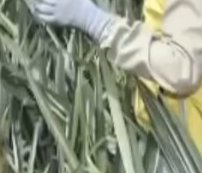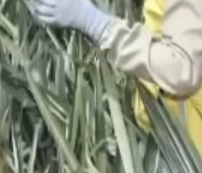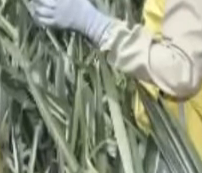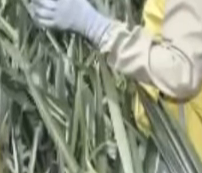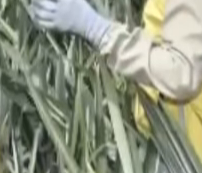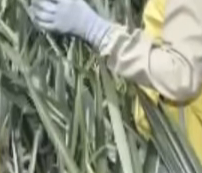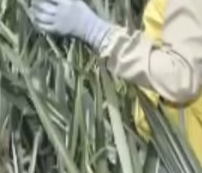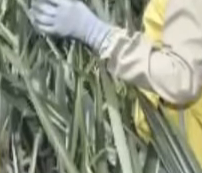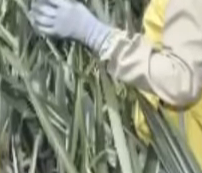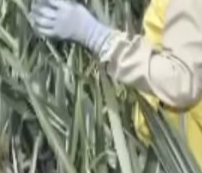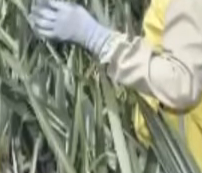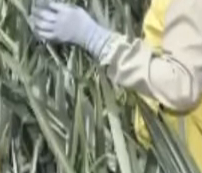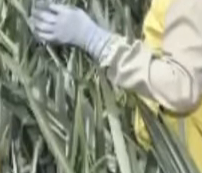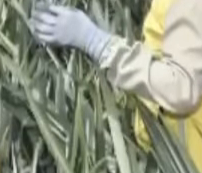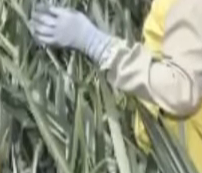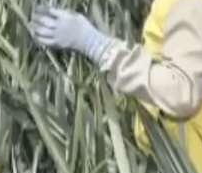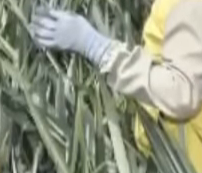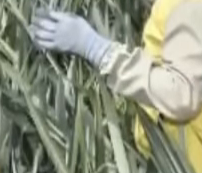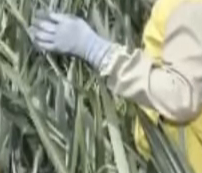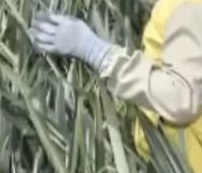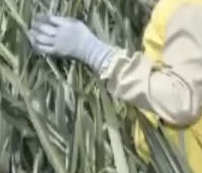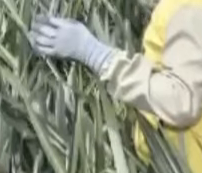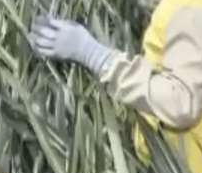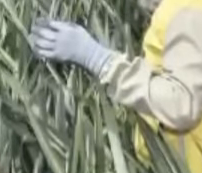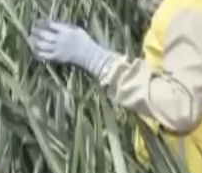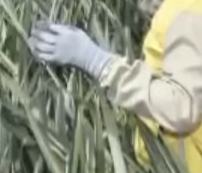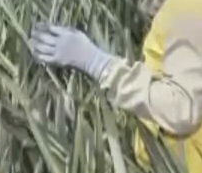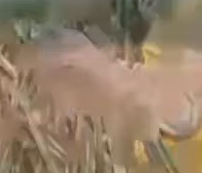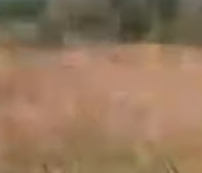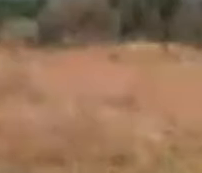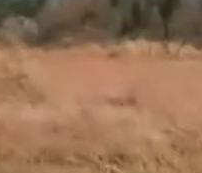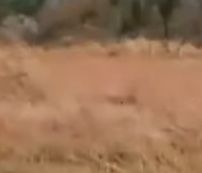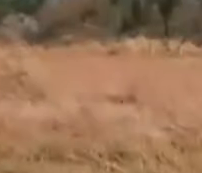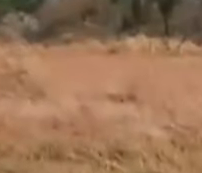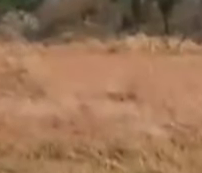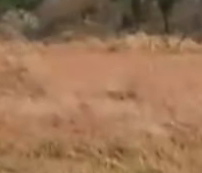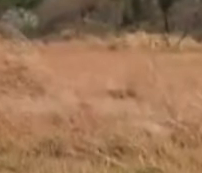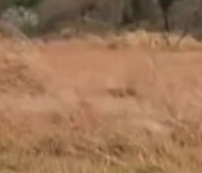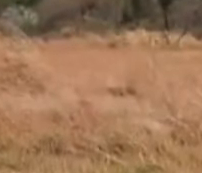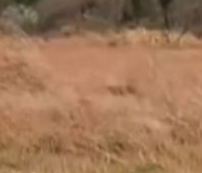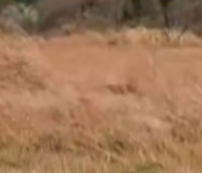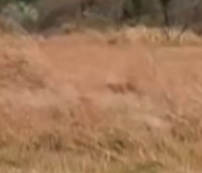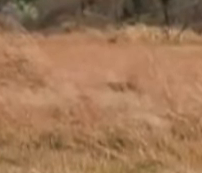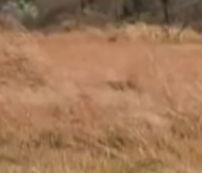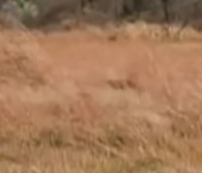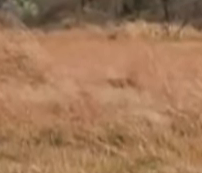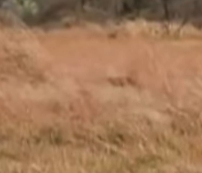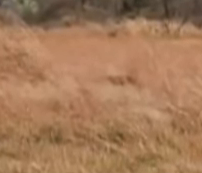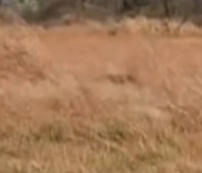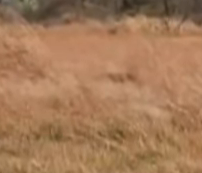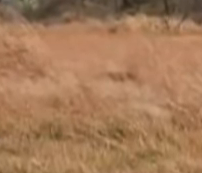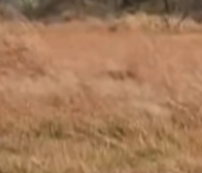para la salud Las personas trabajadoras deben cooperar tomando precauciones razonables para garantizar su propia seguridad cumpliendo con las